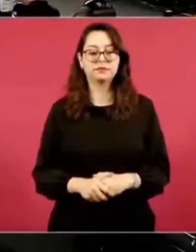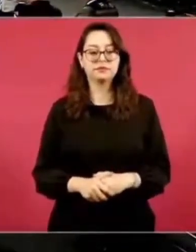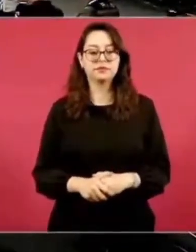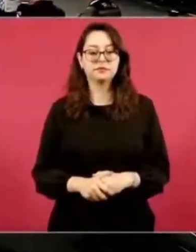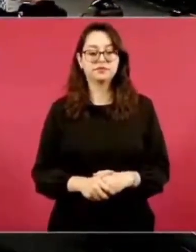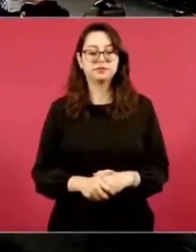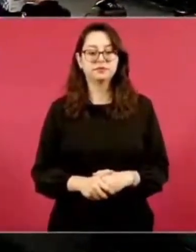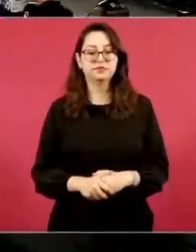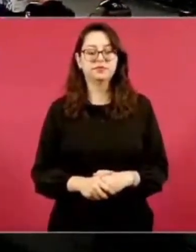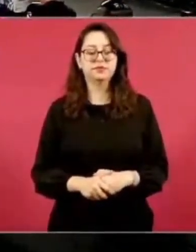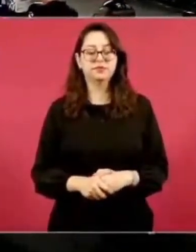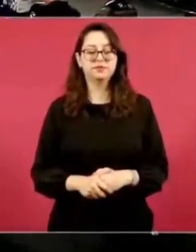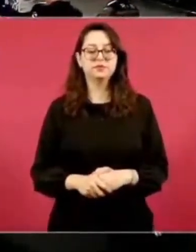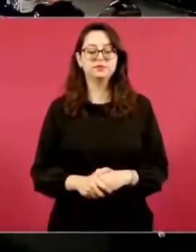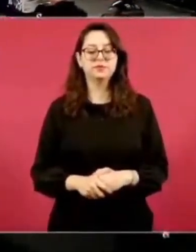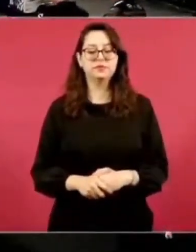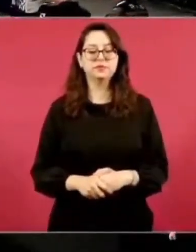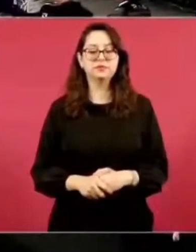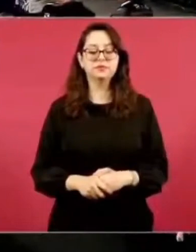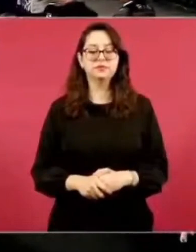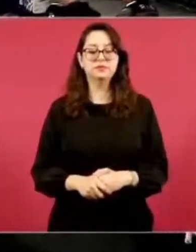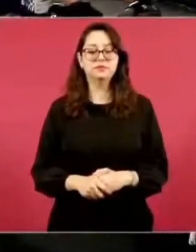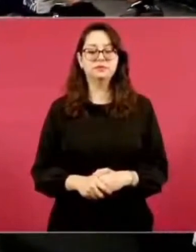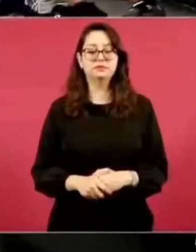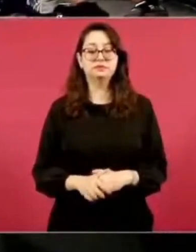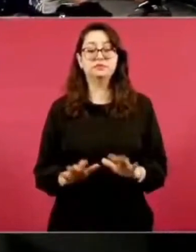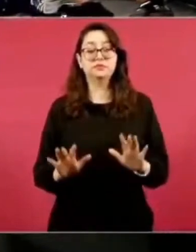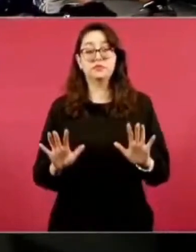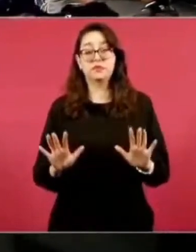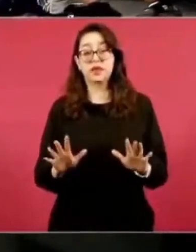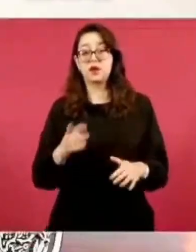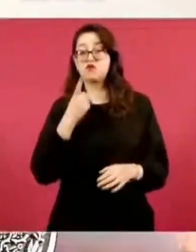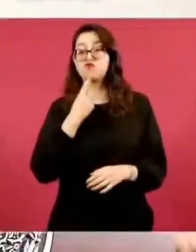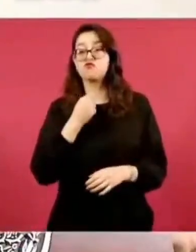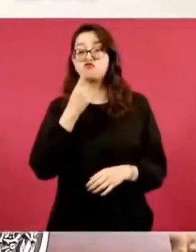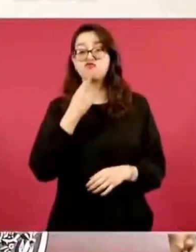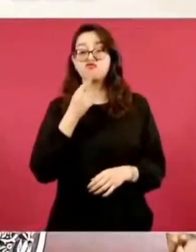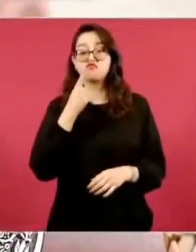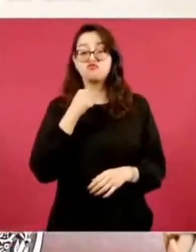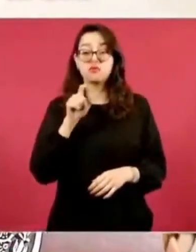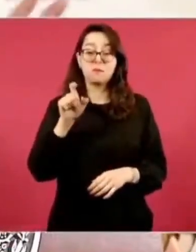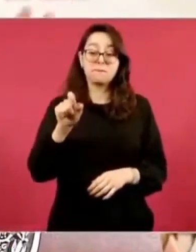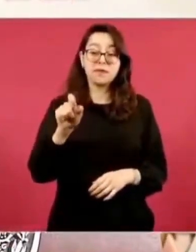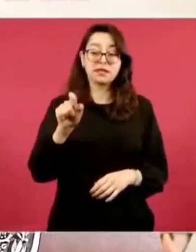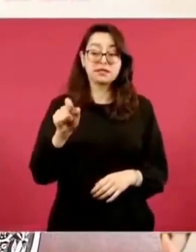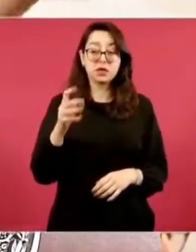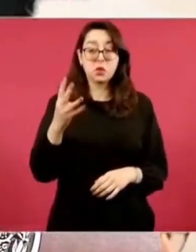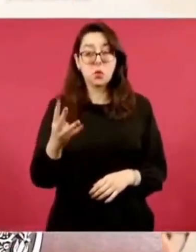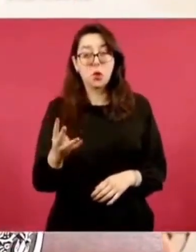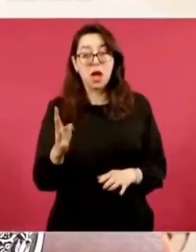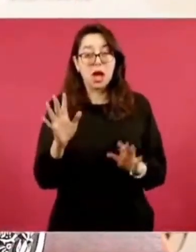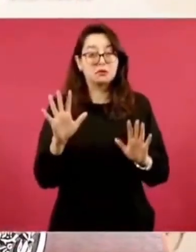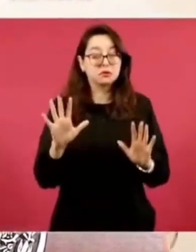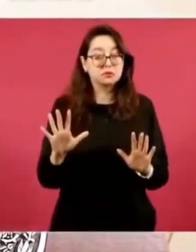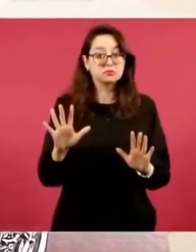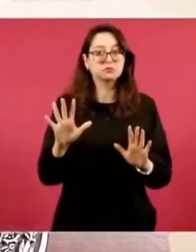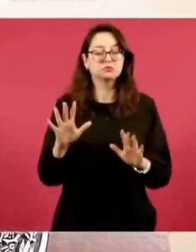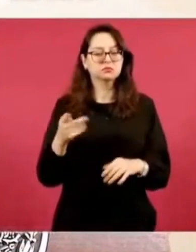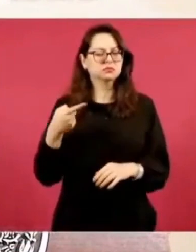23, si acaso 24, pero no, en todo el país,